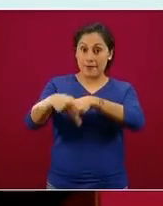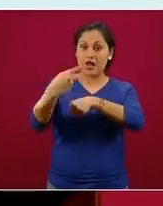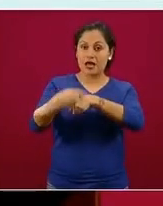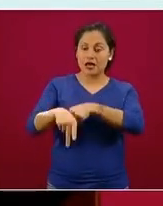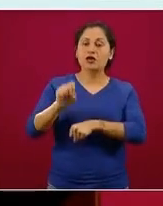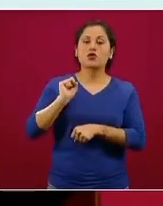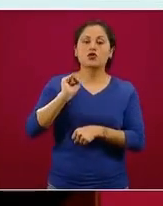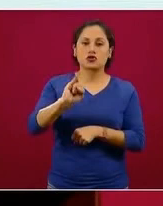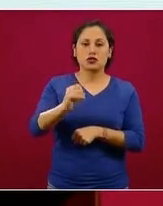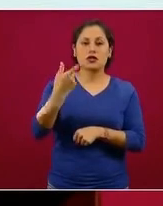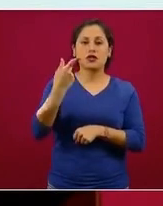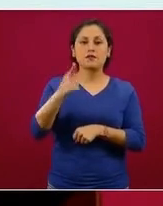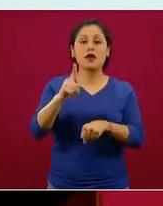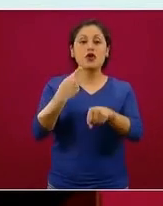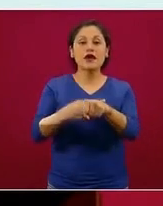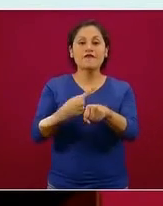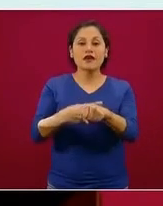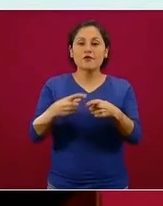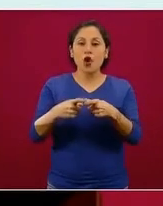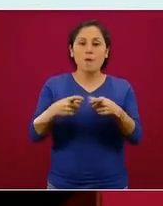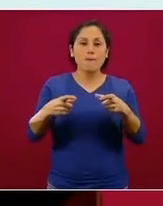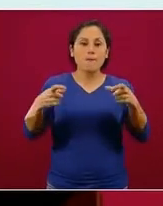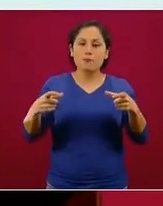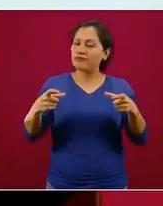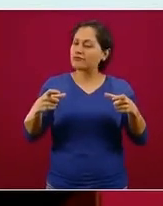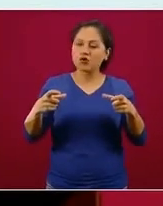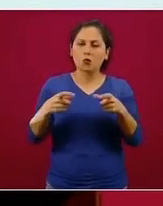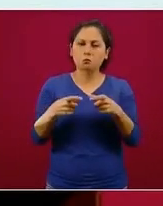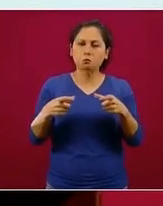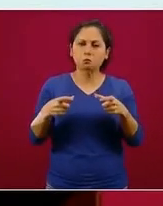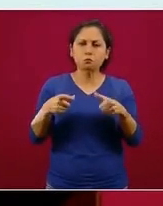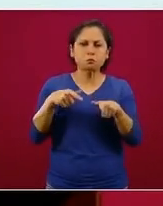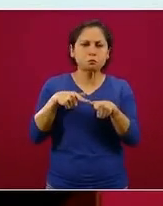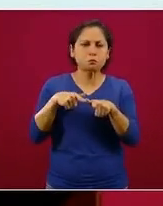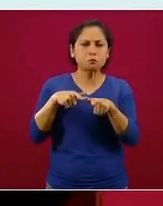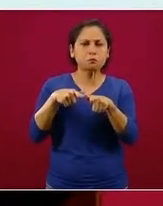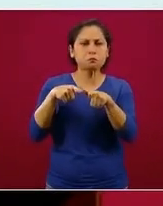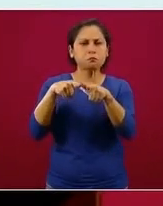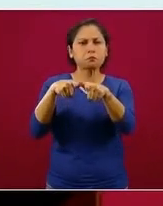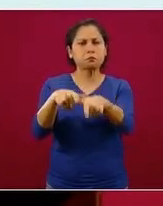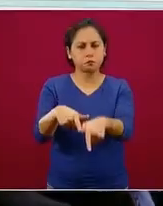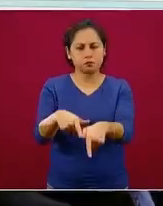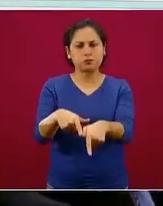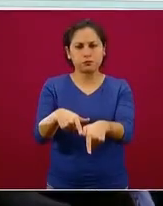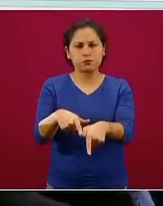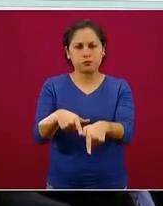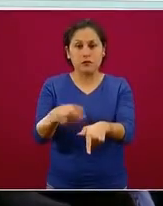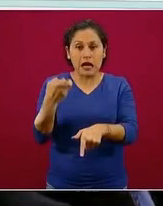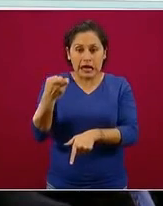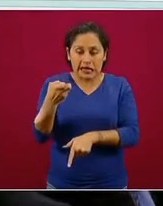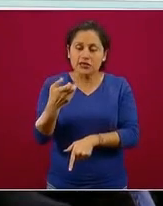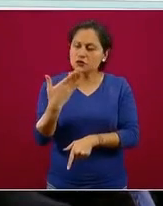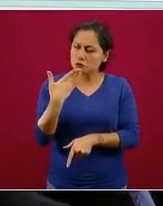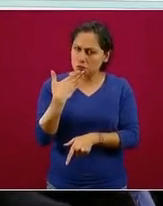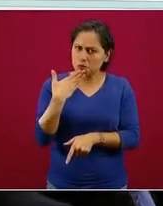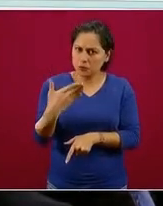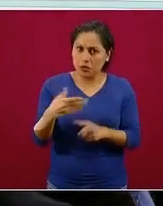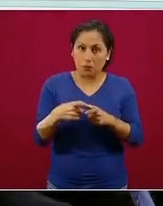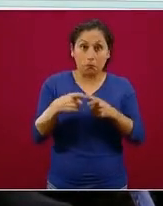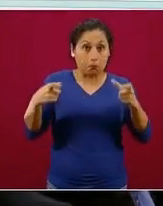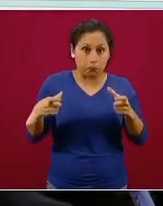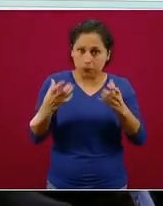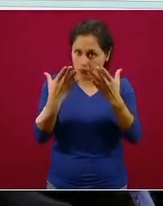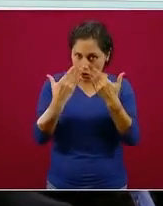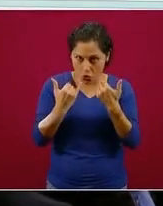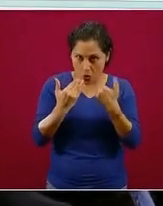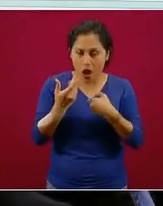su epidemia. Eso se puede ver en dos sentidos, es positivo que sea estable, porque quiere decir que no está incrementando,